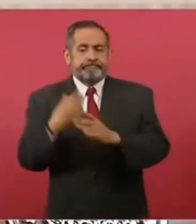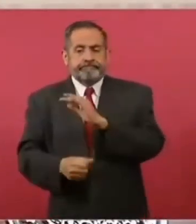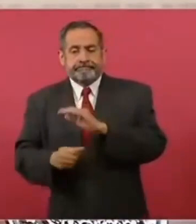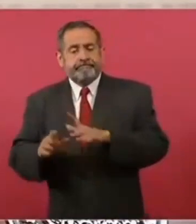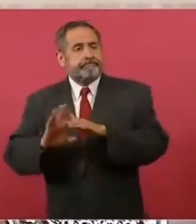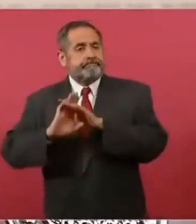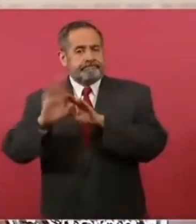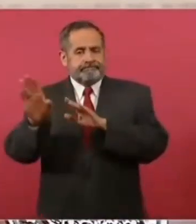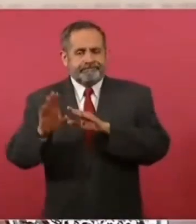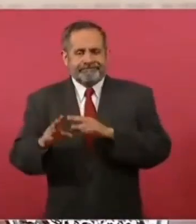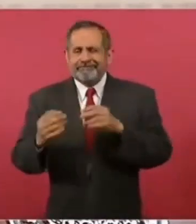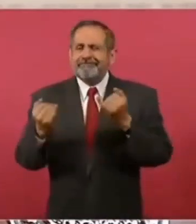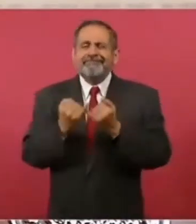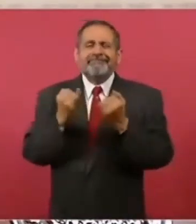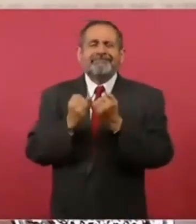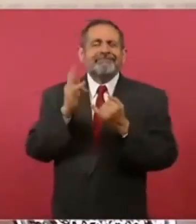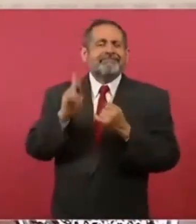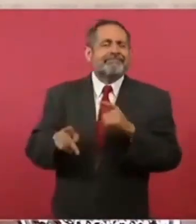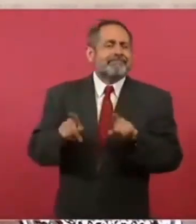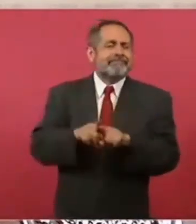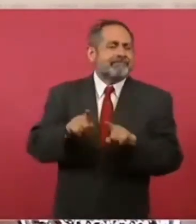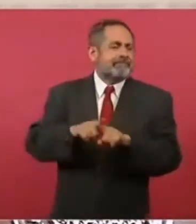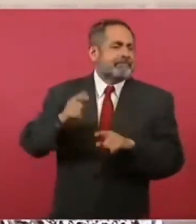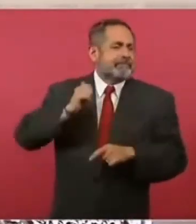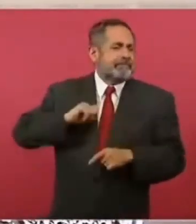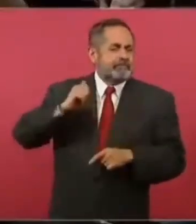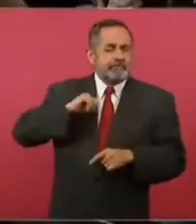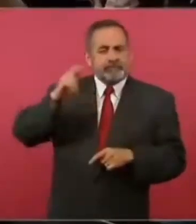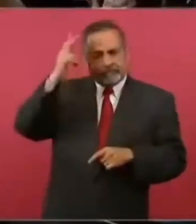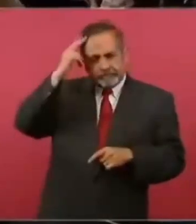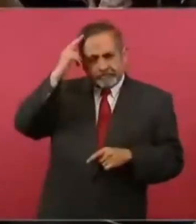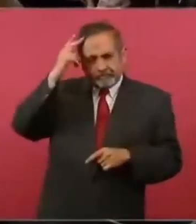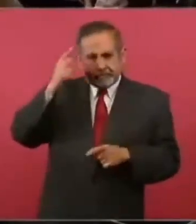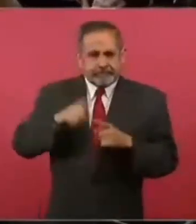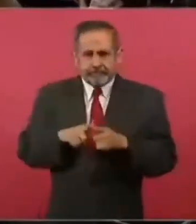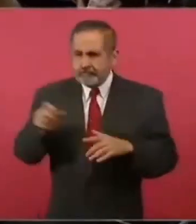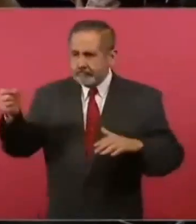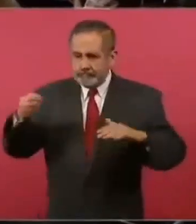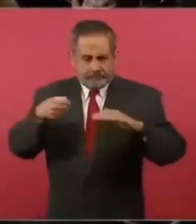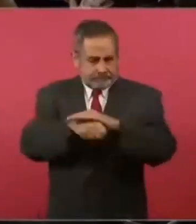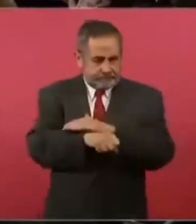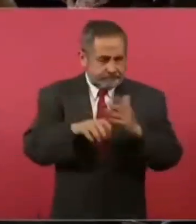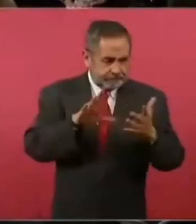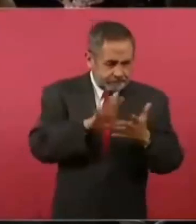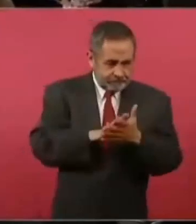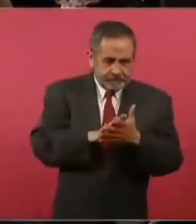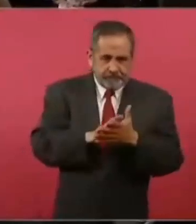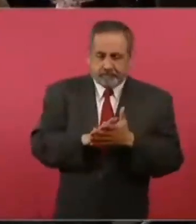Como en el porfiriato, ¿no? Encierro, entierro o destierro.